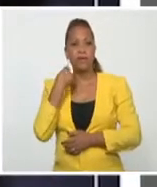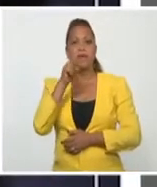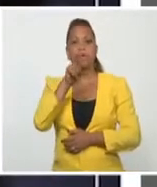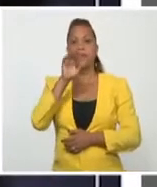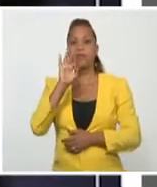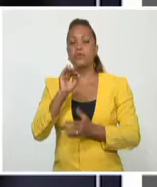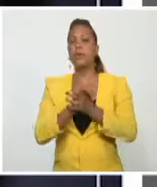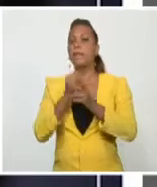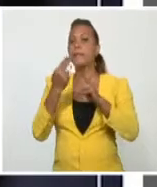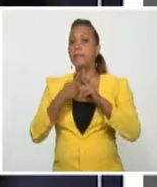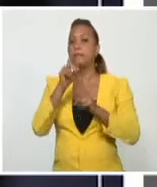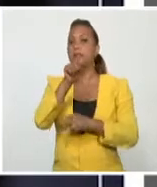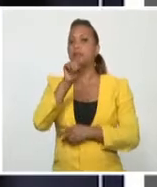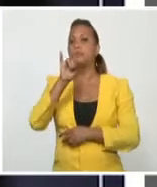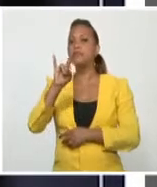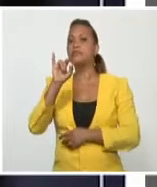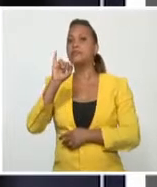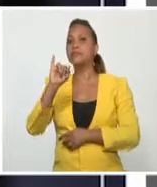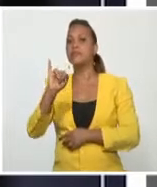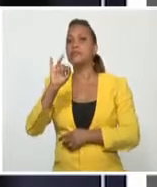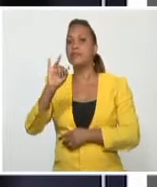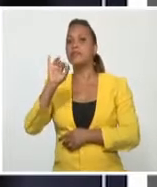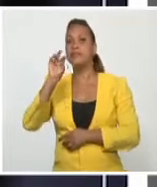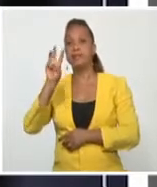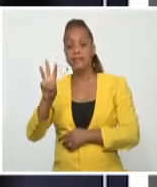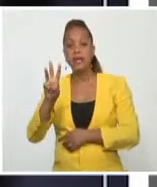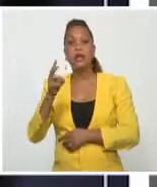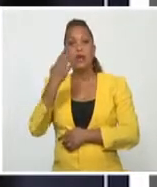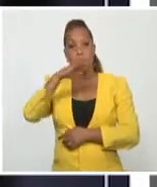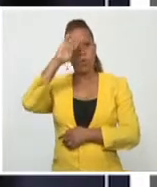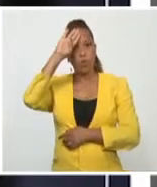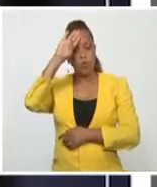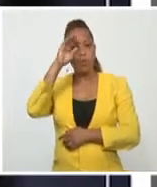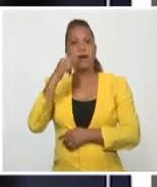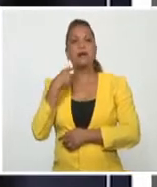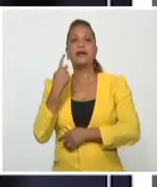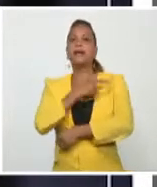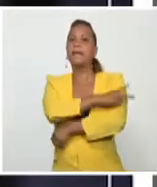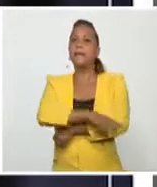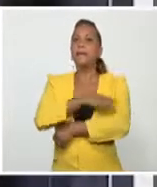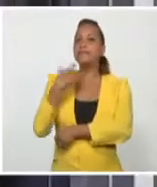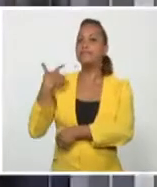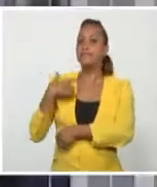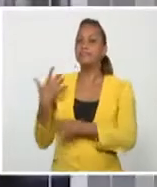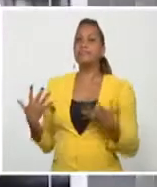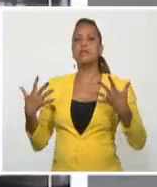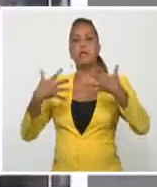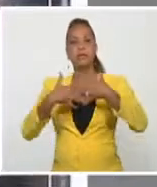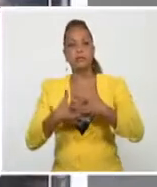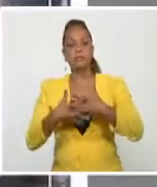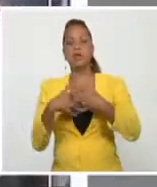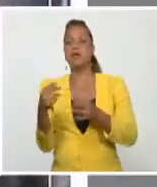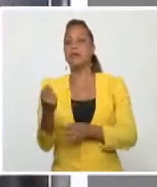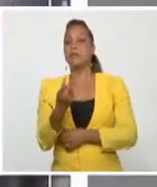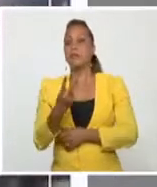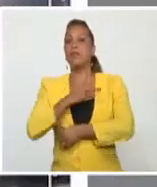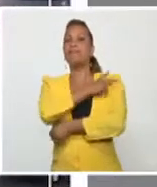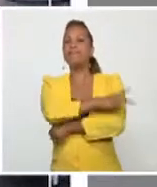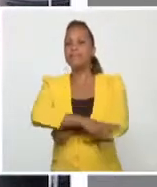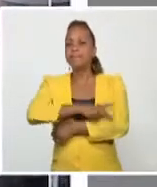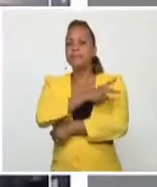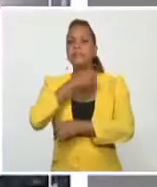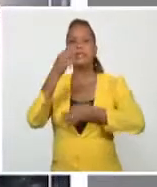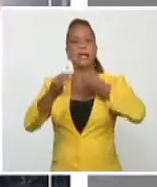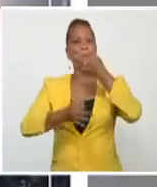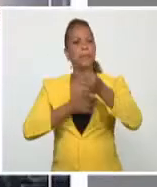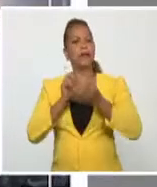de 1973, Cuba y Argentina restablecieran relaciones tras la toma de posesión de Héctor Cámpora. Detalles sobre